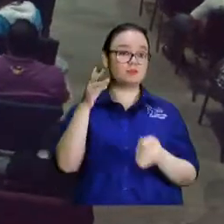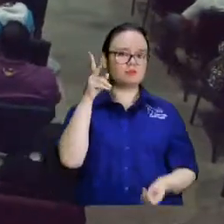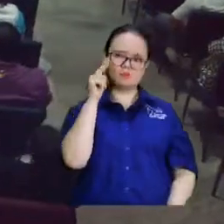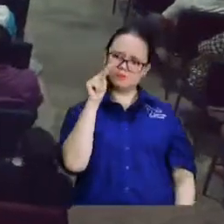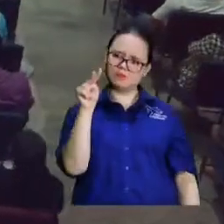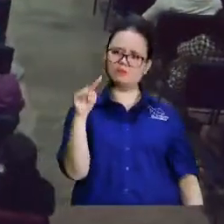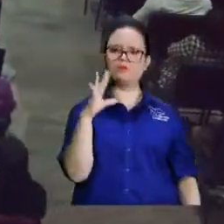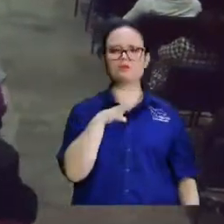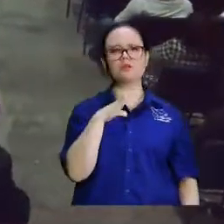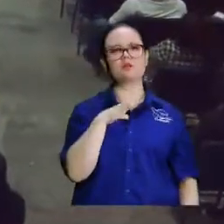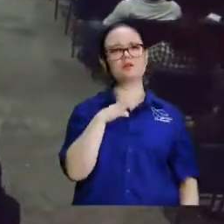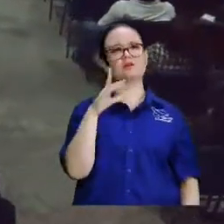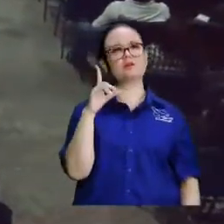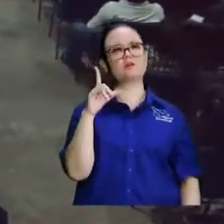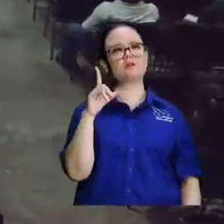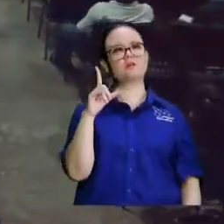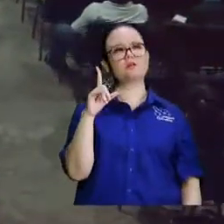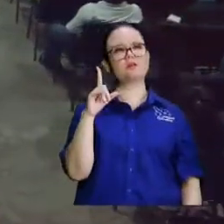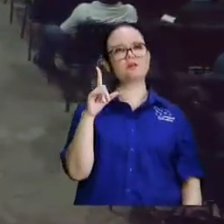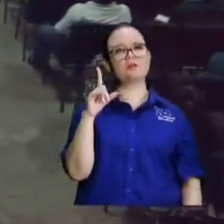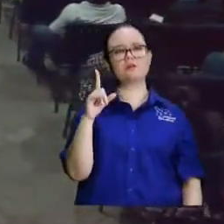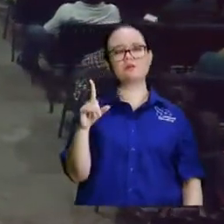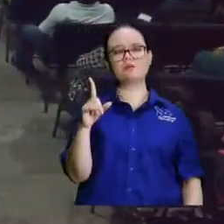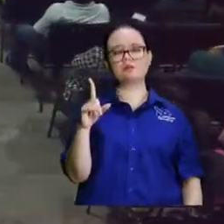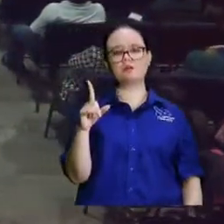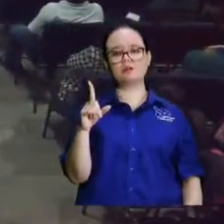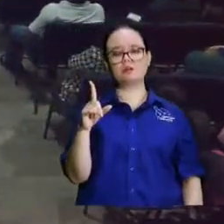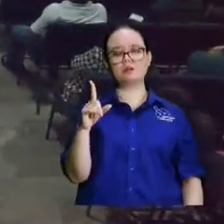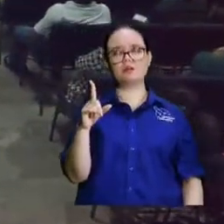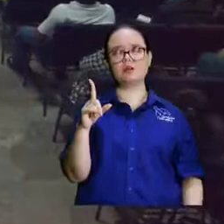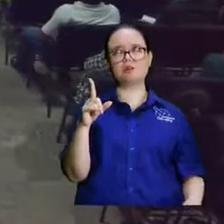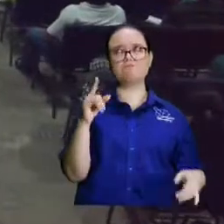una teoría que se llama los terraplanistas